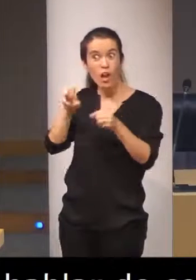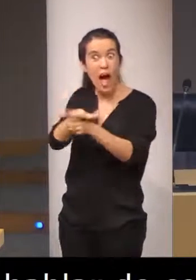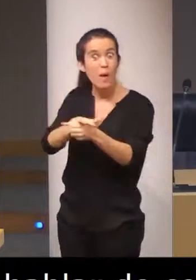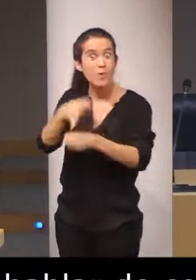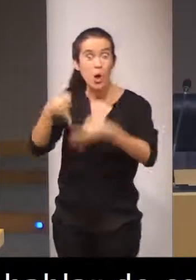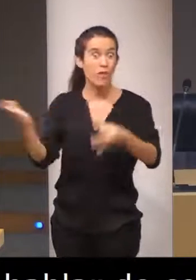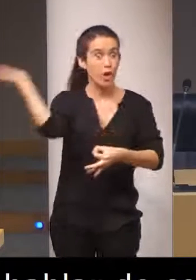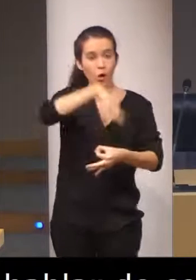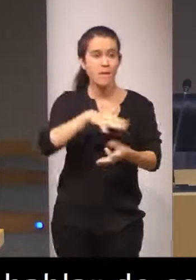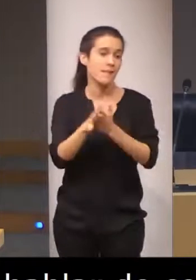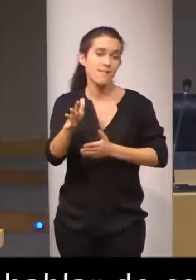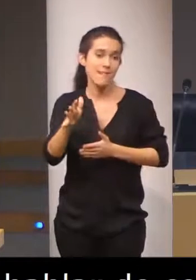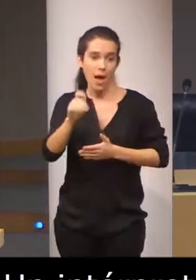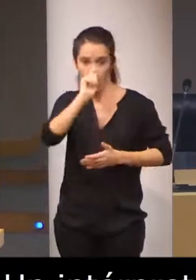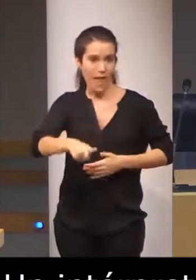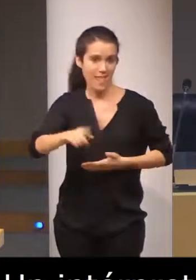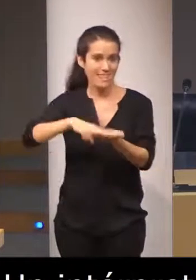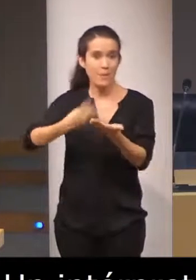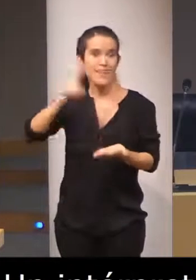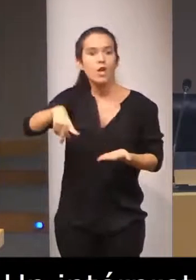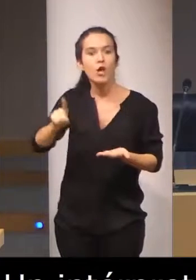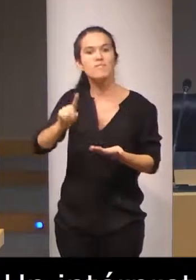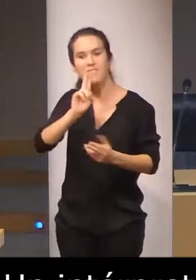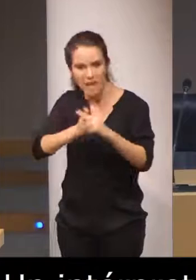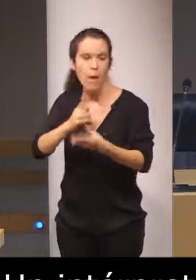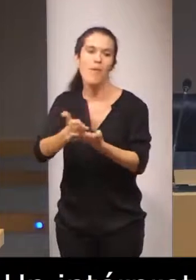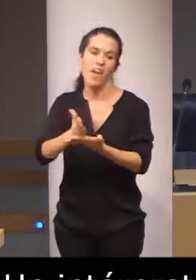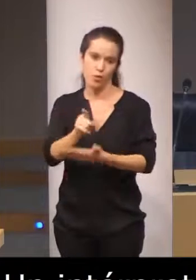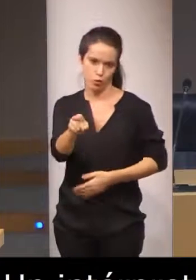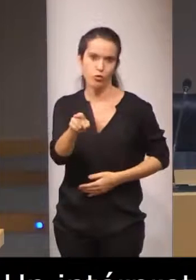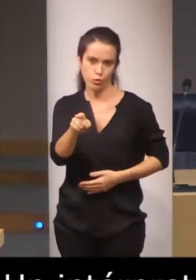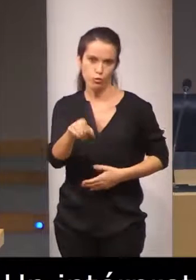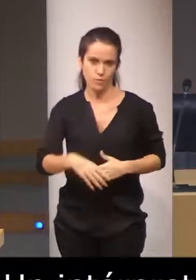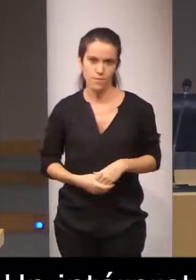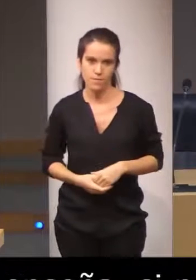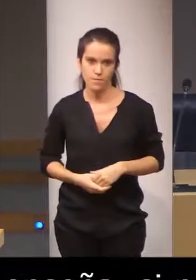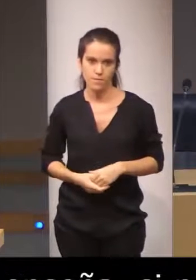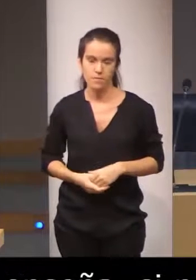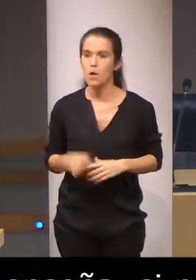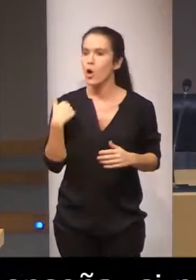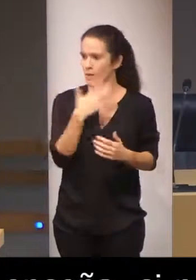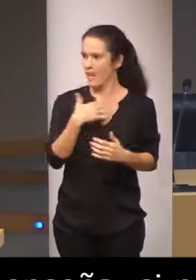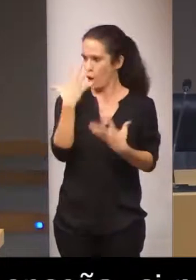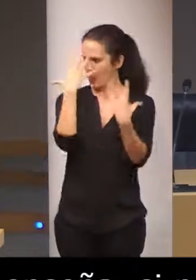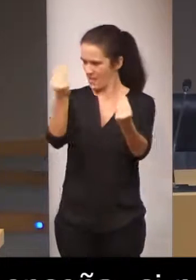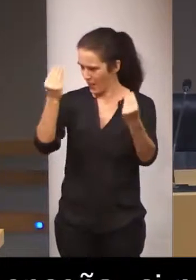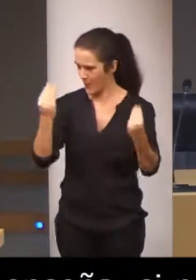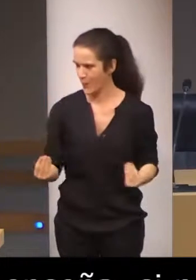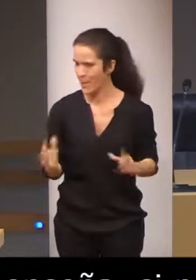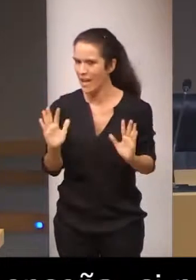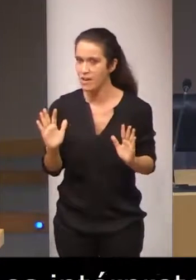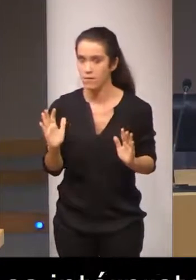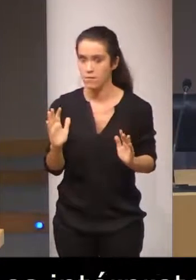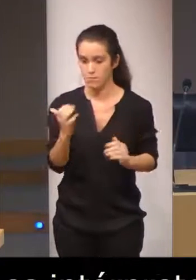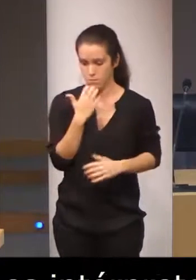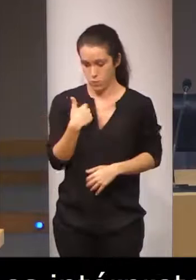no es intérprete, es mediador. Para que me entiendan, yo